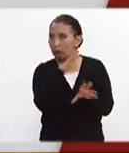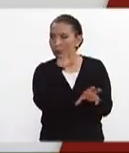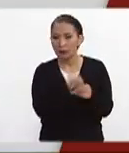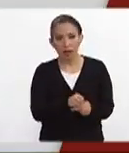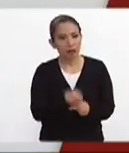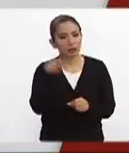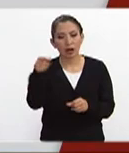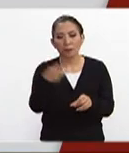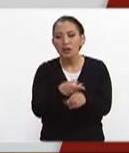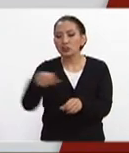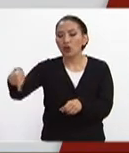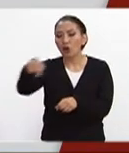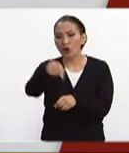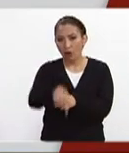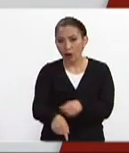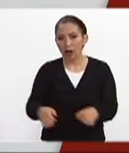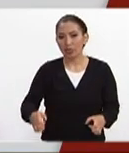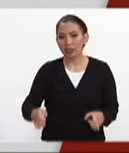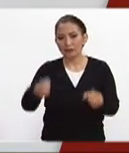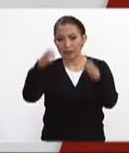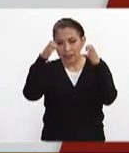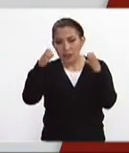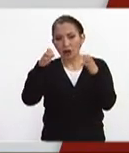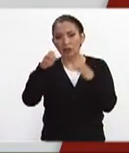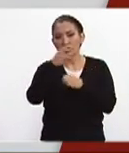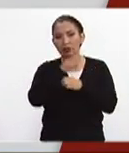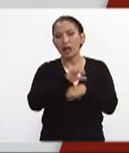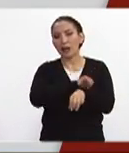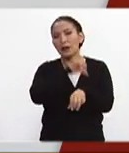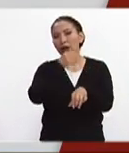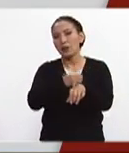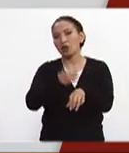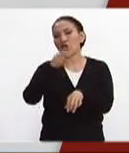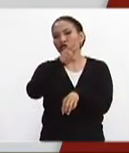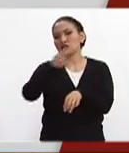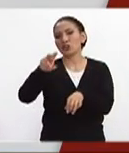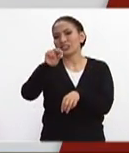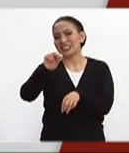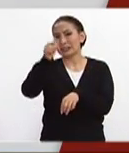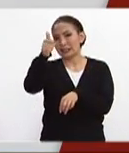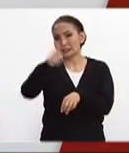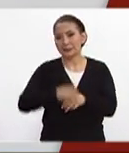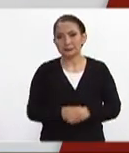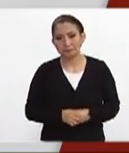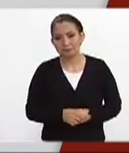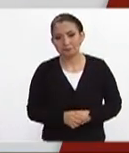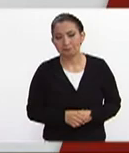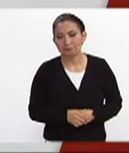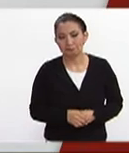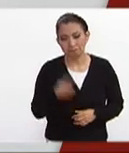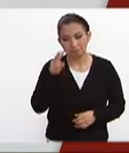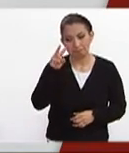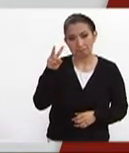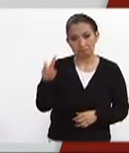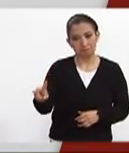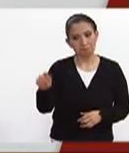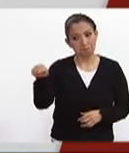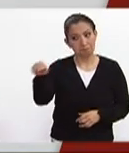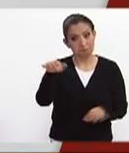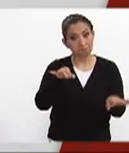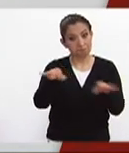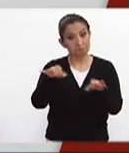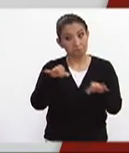completo de lo que se está viendo ahí en este edificio de Álvaro Obregón 286 vemos las